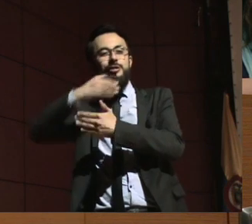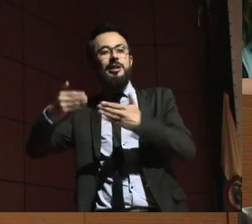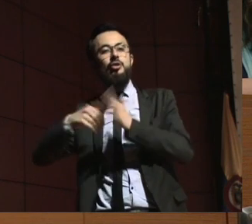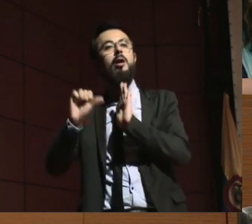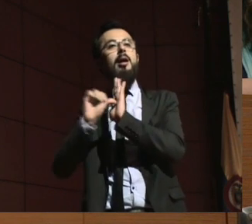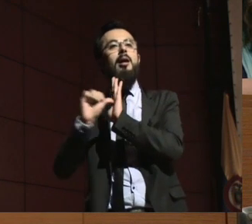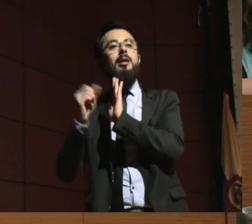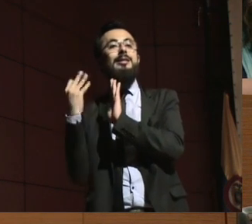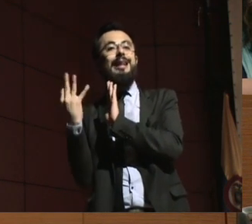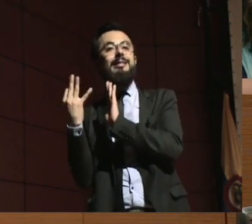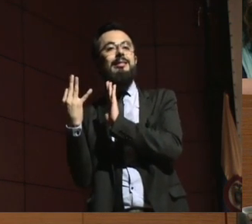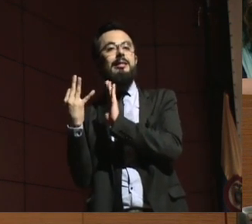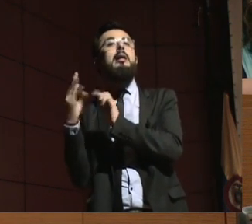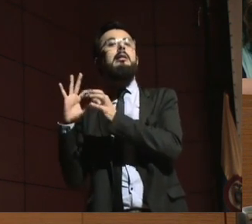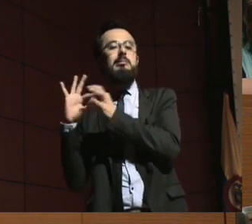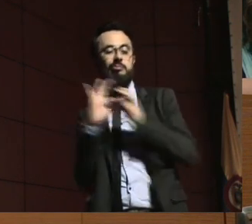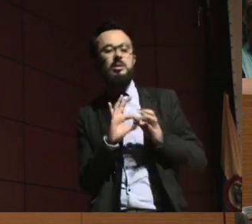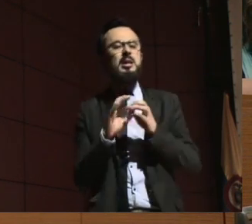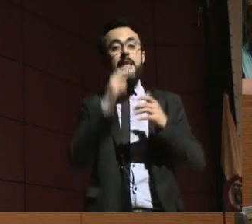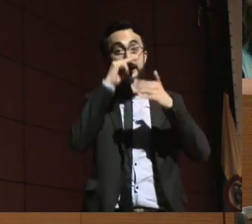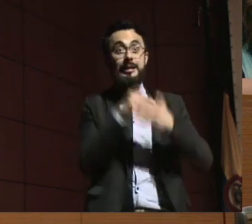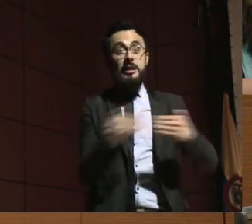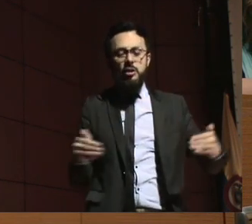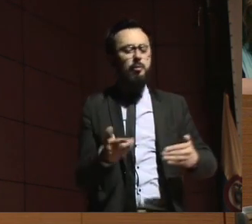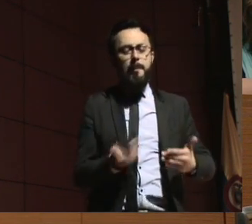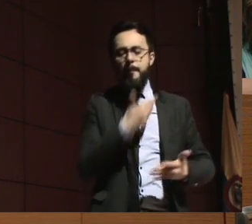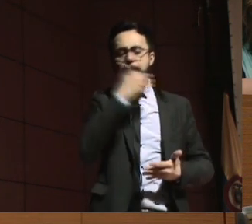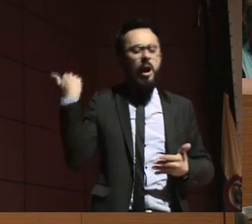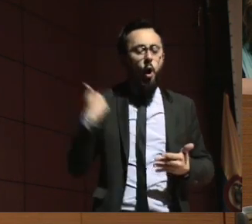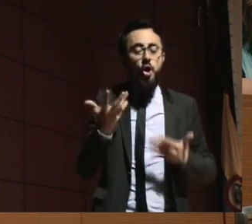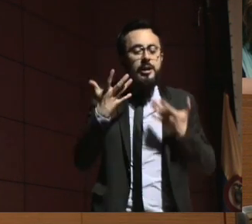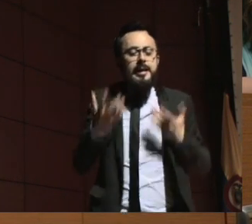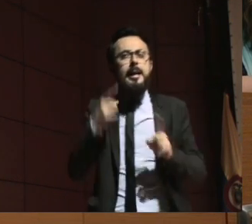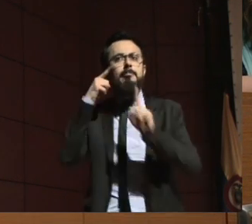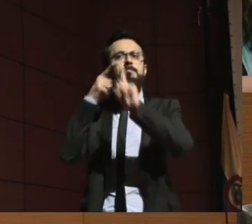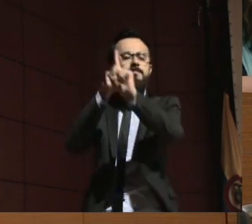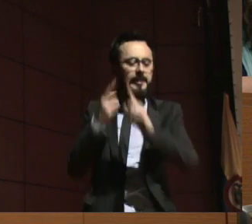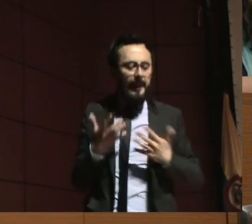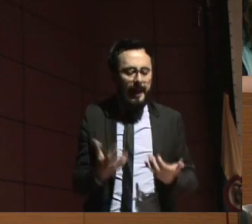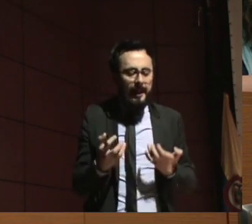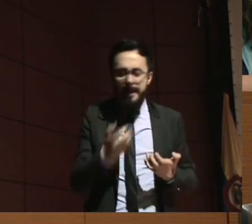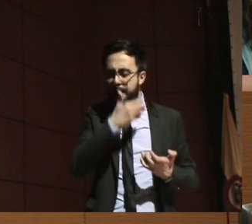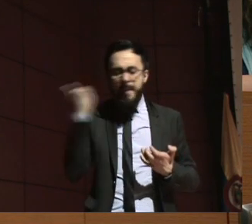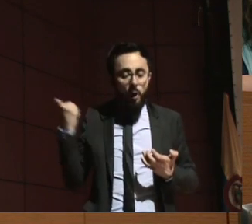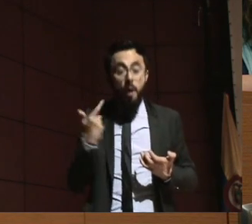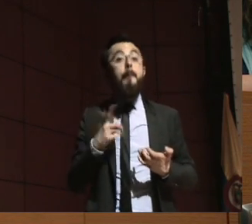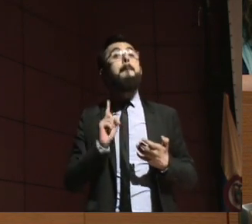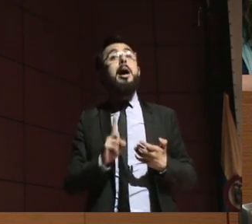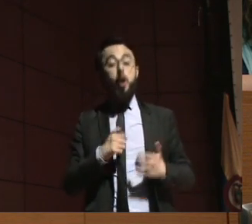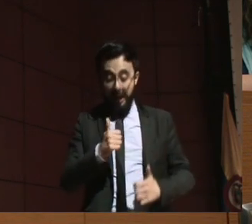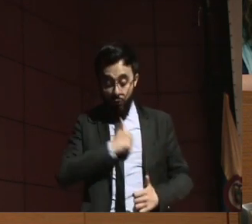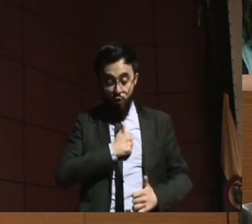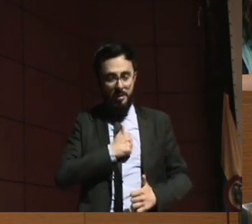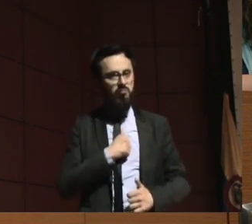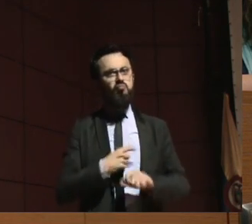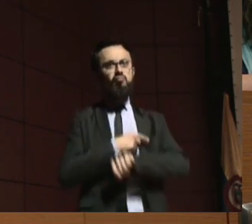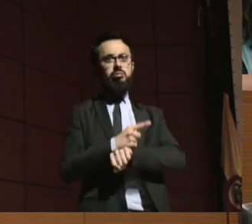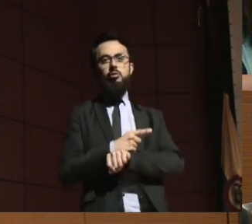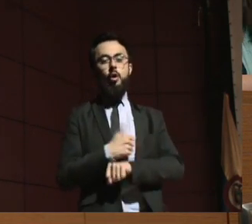estados en relación al mejor interés, entendiendo el mejor interés como el principio de autonomía progresiva.